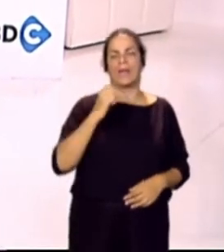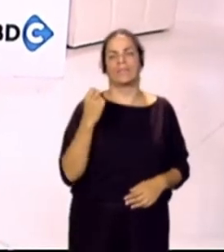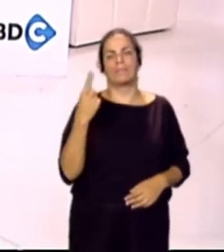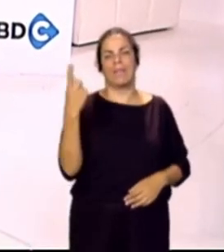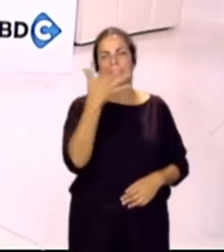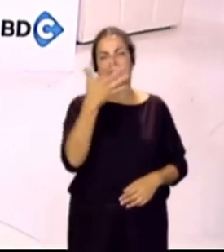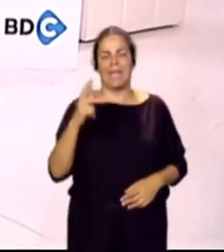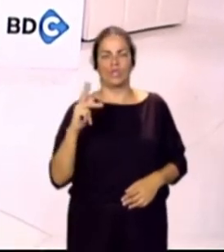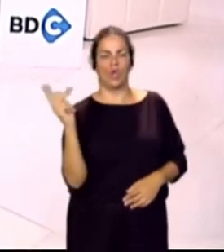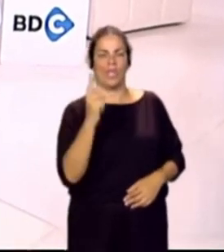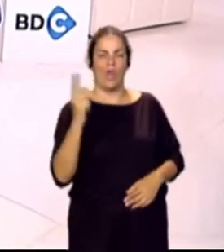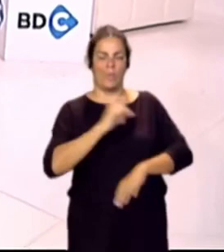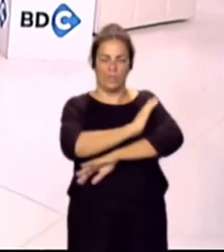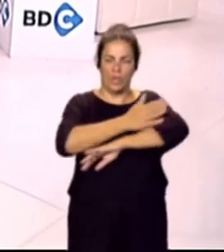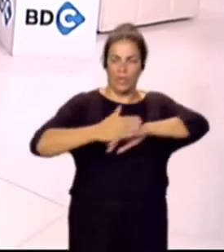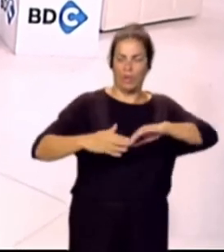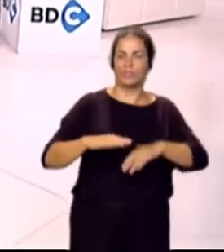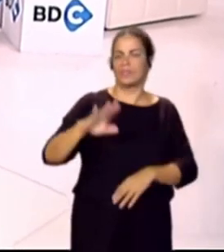Hola Marta, muy buenos días.